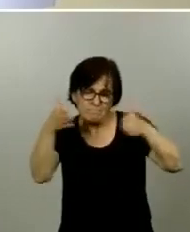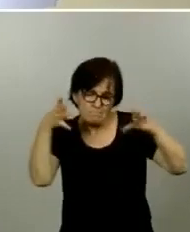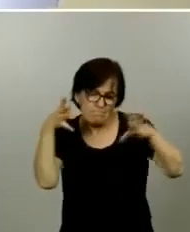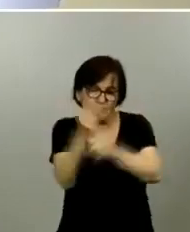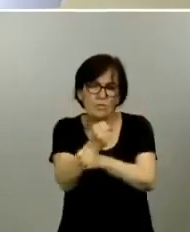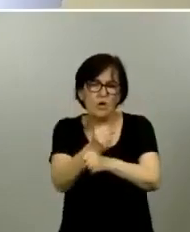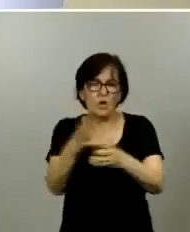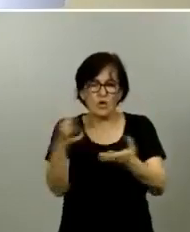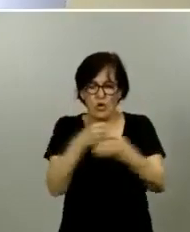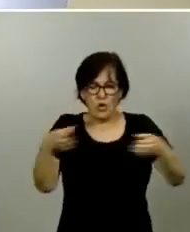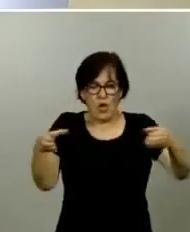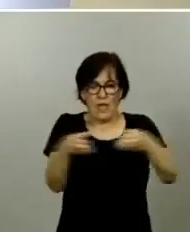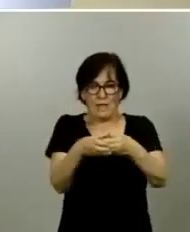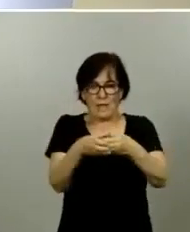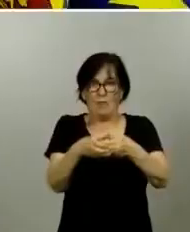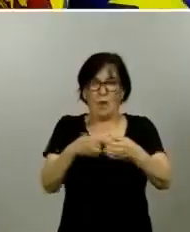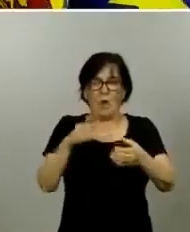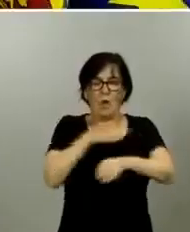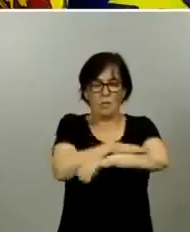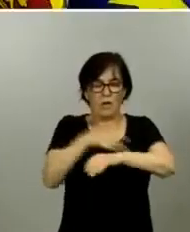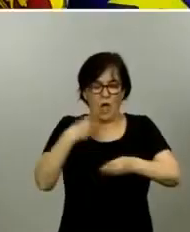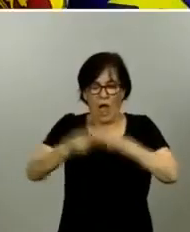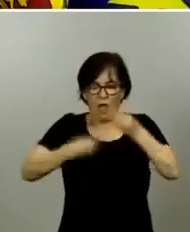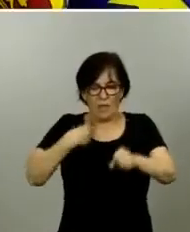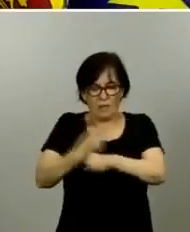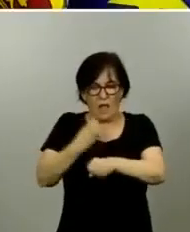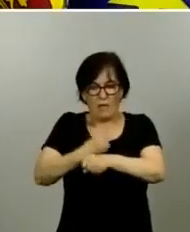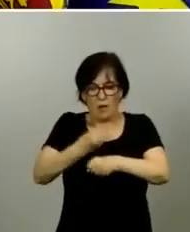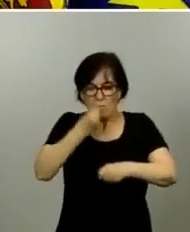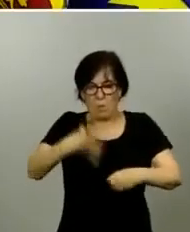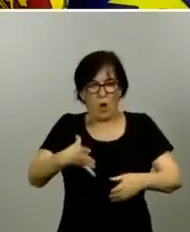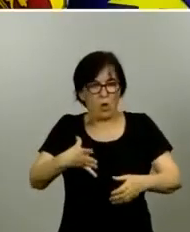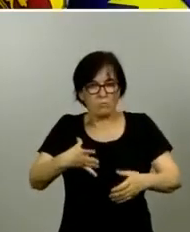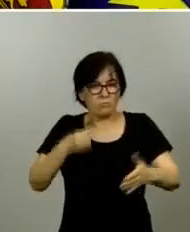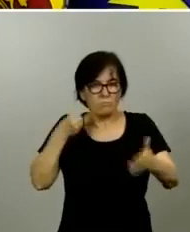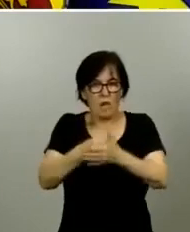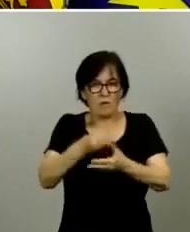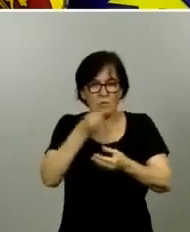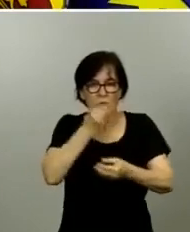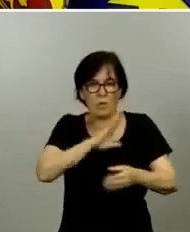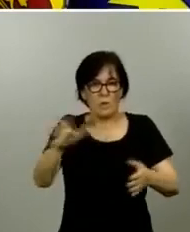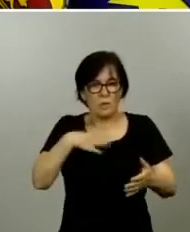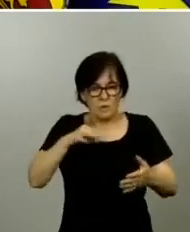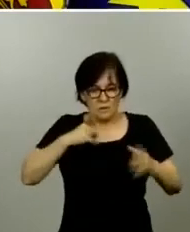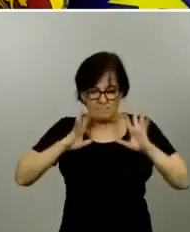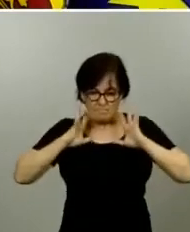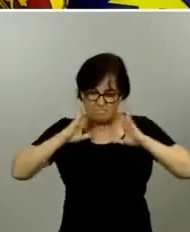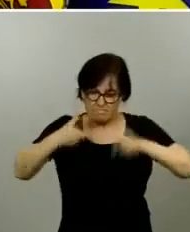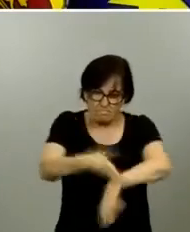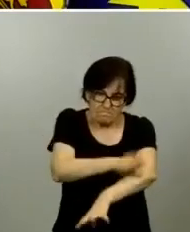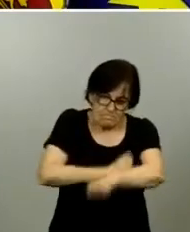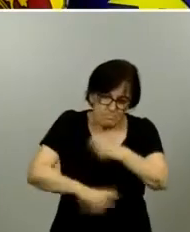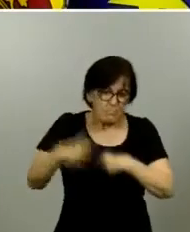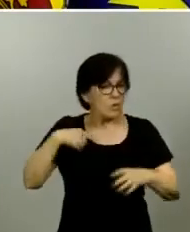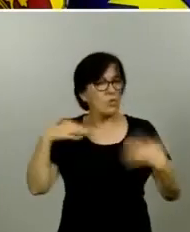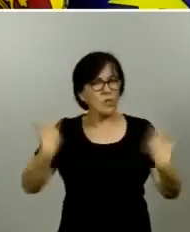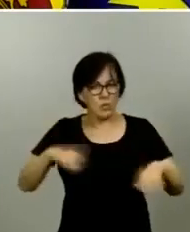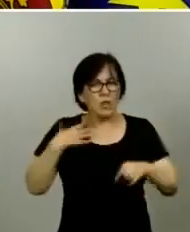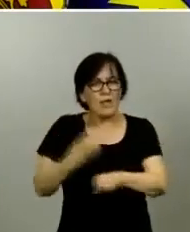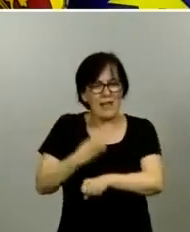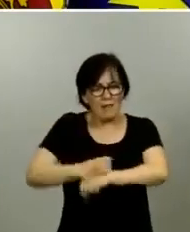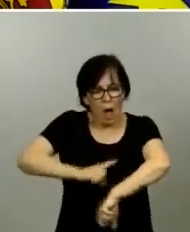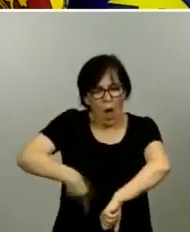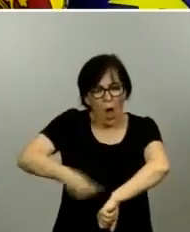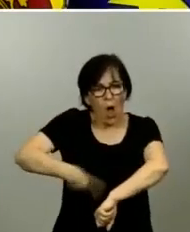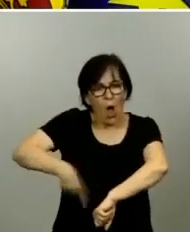equipo del ministerio en hacer nuestro trabajo lo mejor que podamos estamos dejándonos la piel en ello haciendo muchísimas horas de trabajo